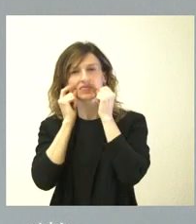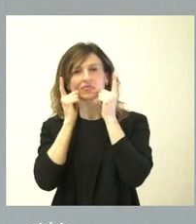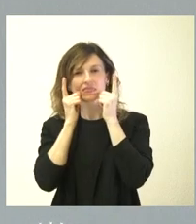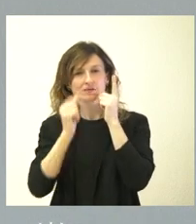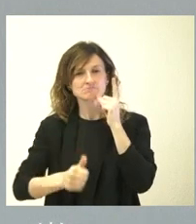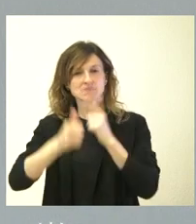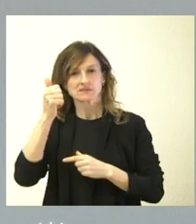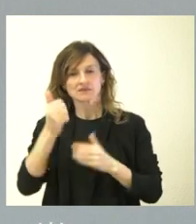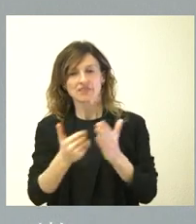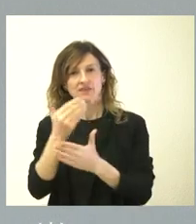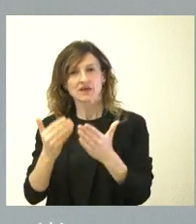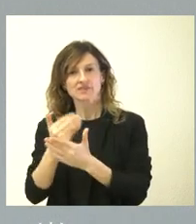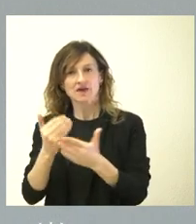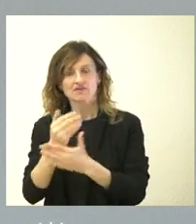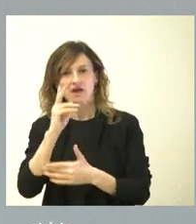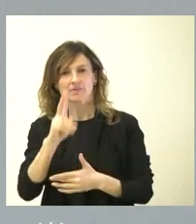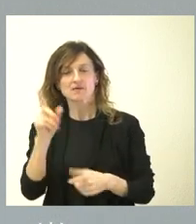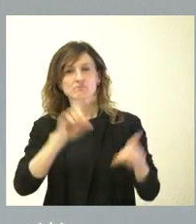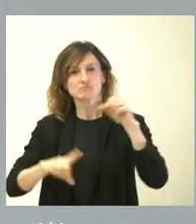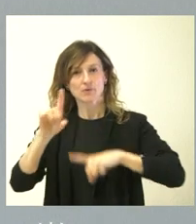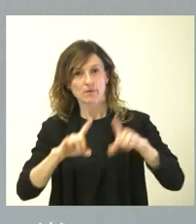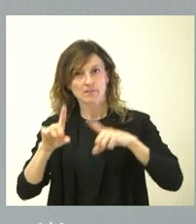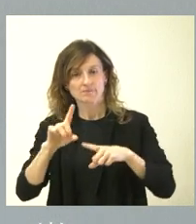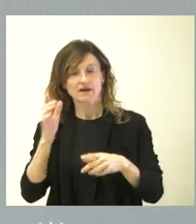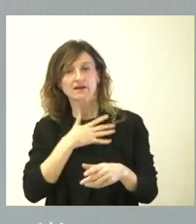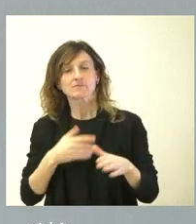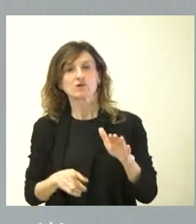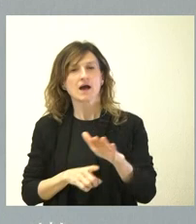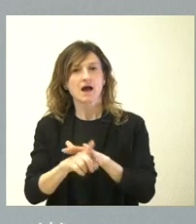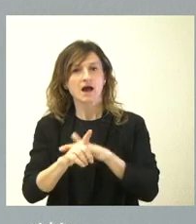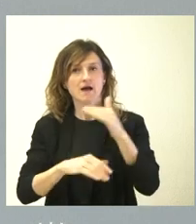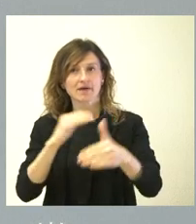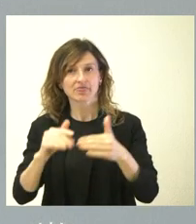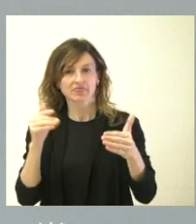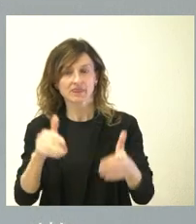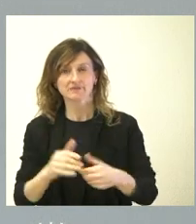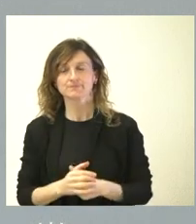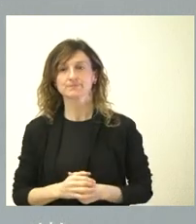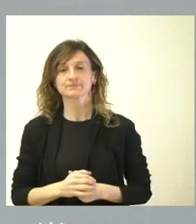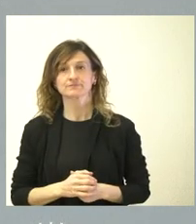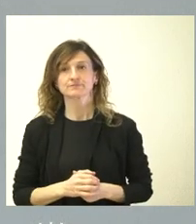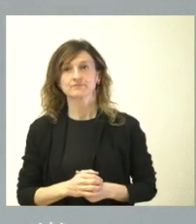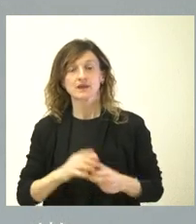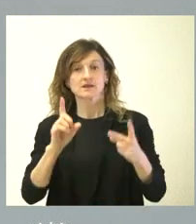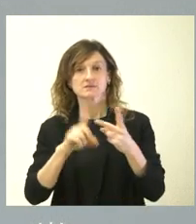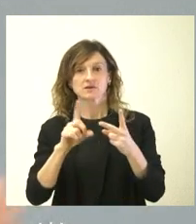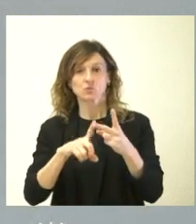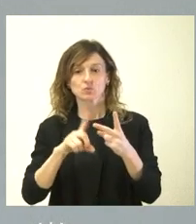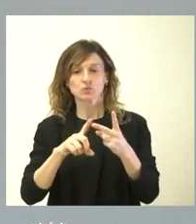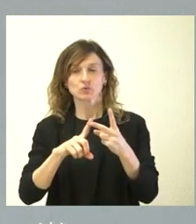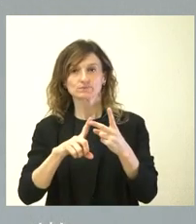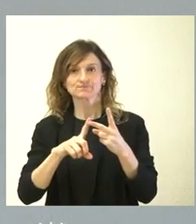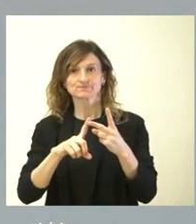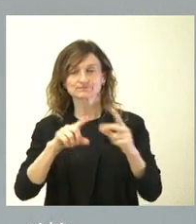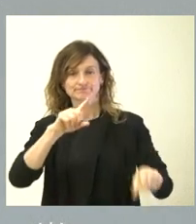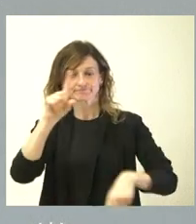más en el día a día del problema que tenemos ante nosotros y de avanzar en esa dirección. Y el segundo aspecto que usted me plantea, nuestra voluntad,